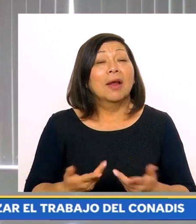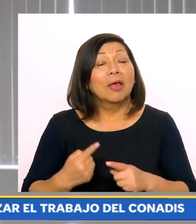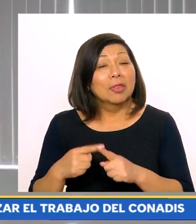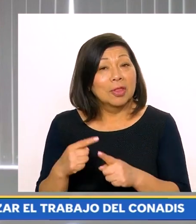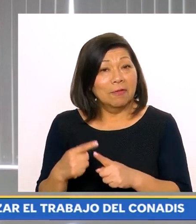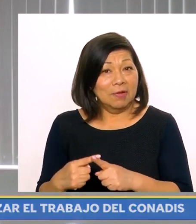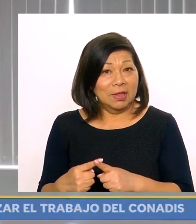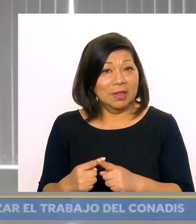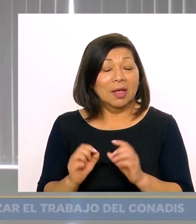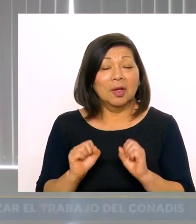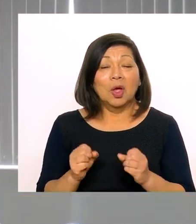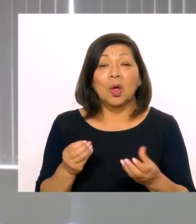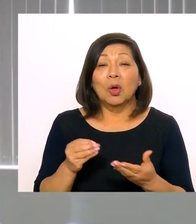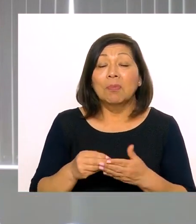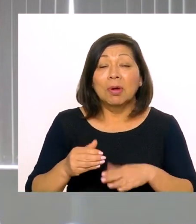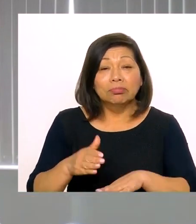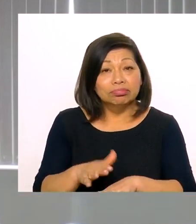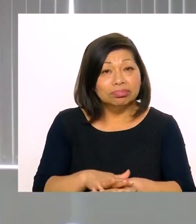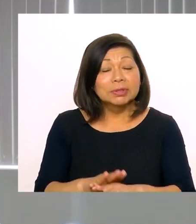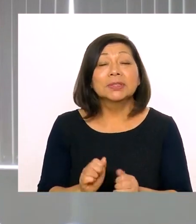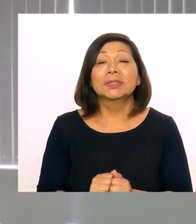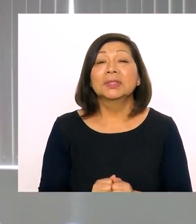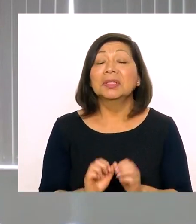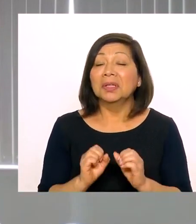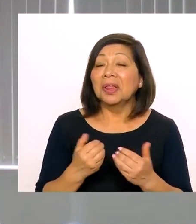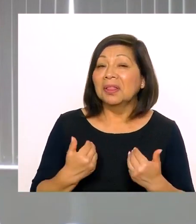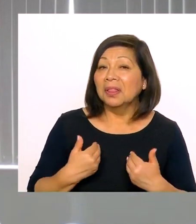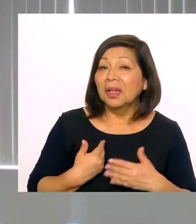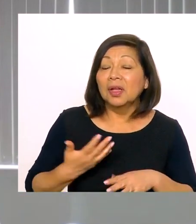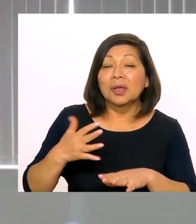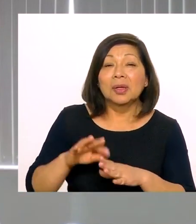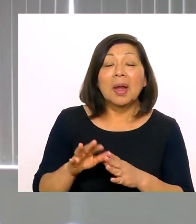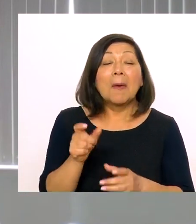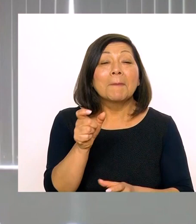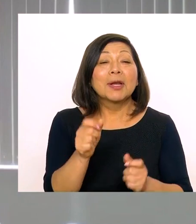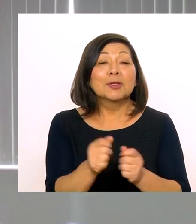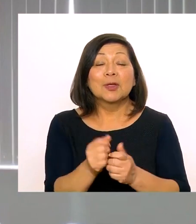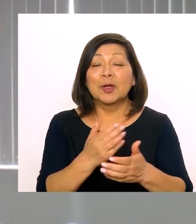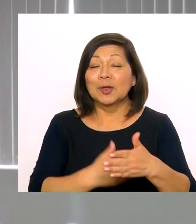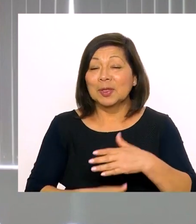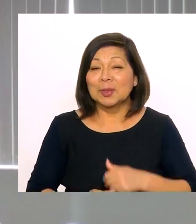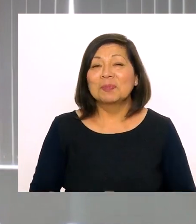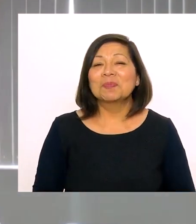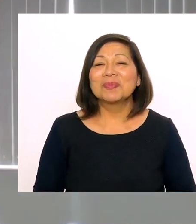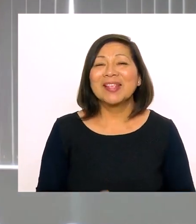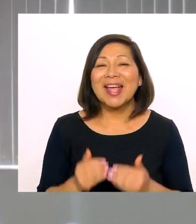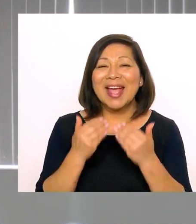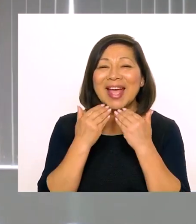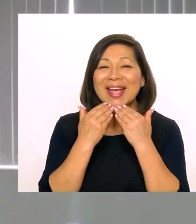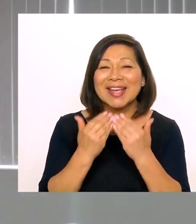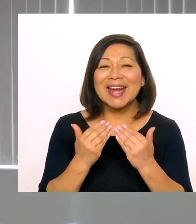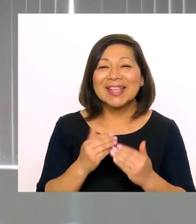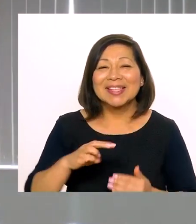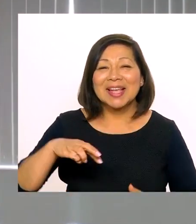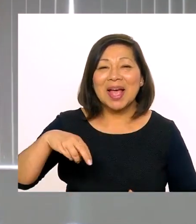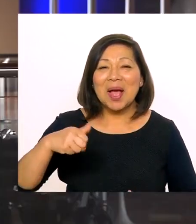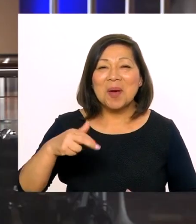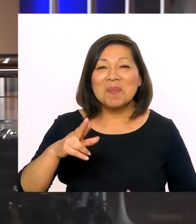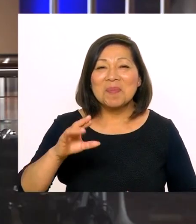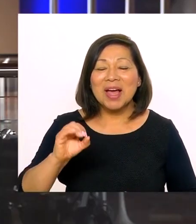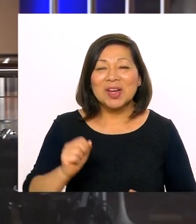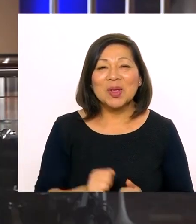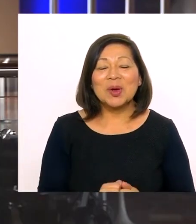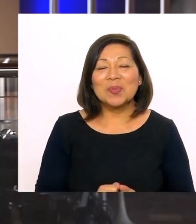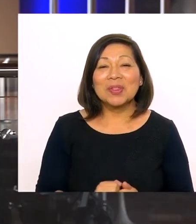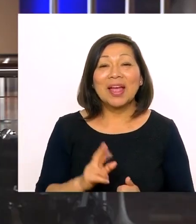sido incluidos en la toma de decisiones de varias de estas alternativas que como plan de desarrollo territorial tiene que estar incorporado a las personas con discapacidad.